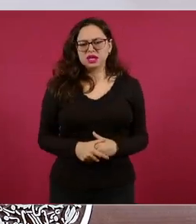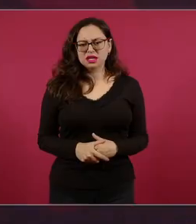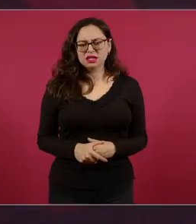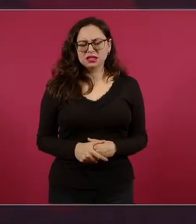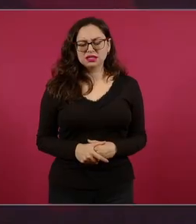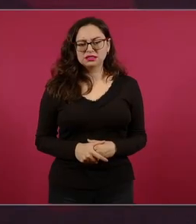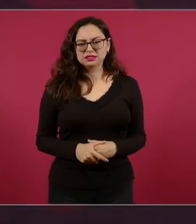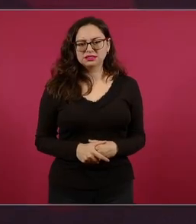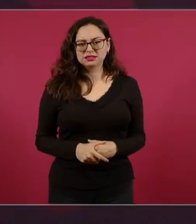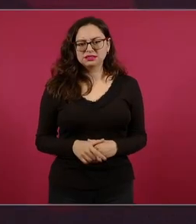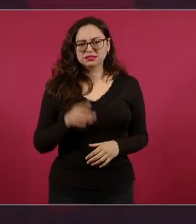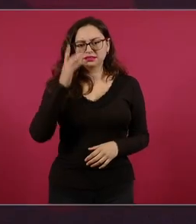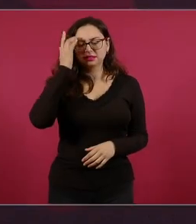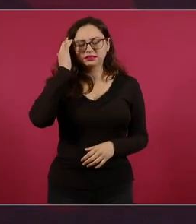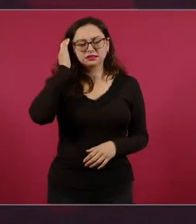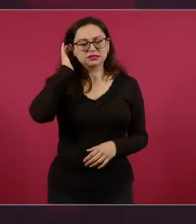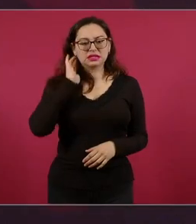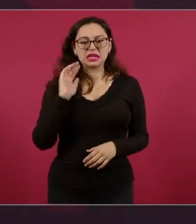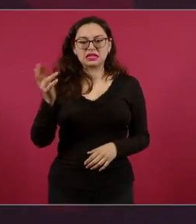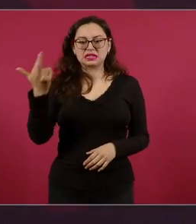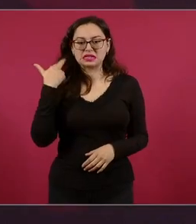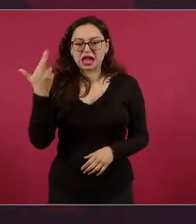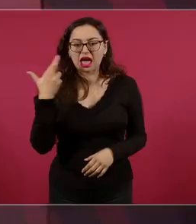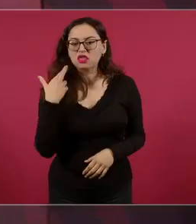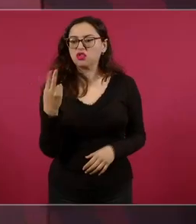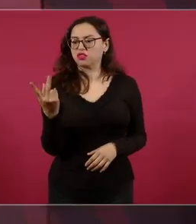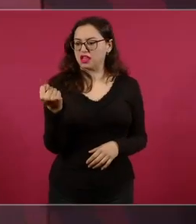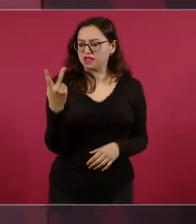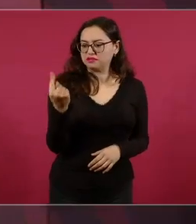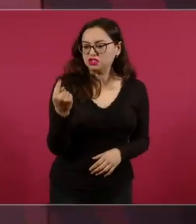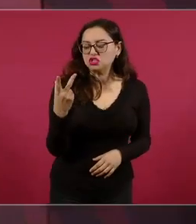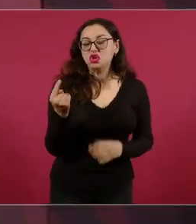y comentaristas de radio y de televisión